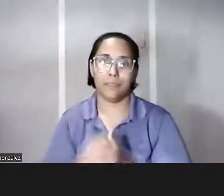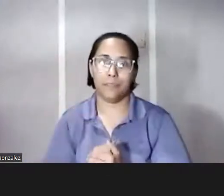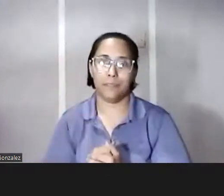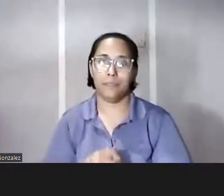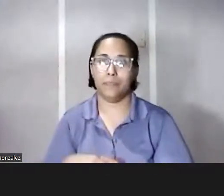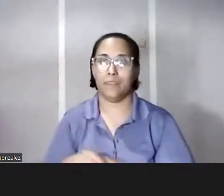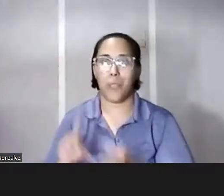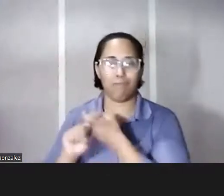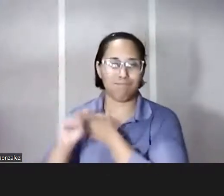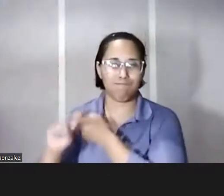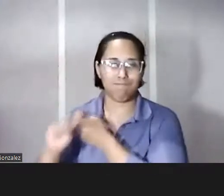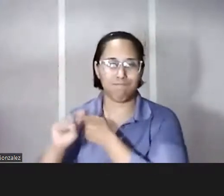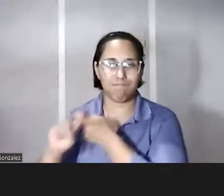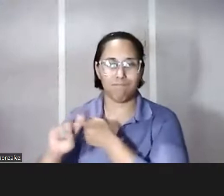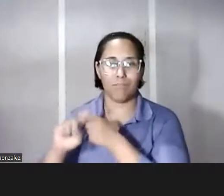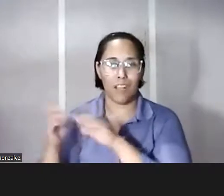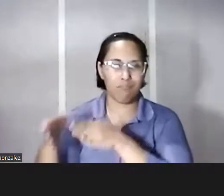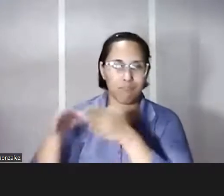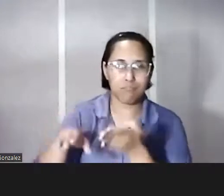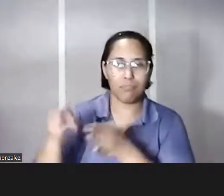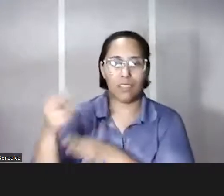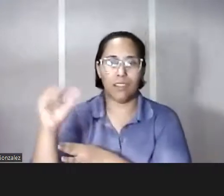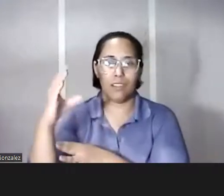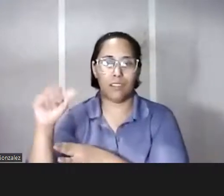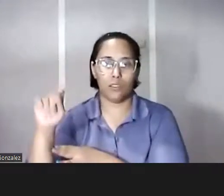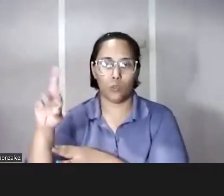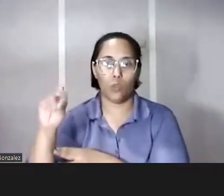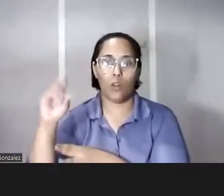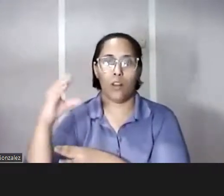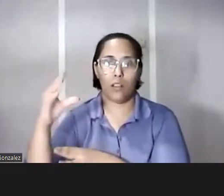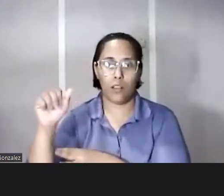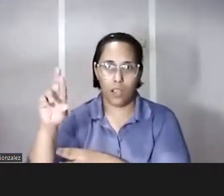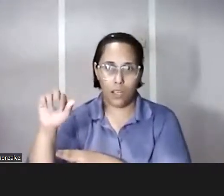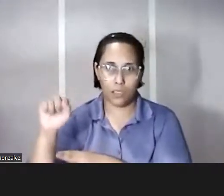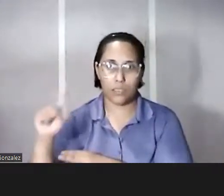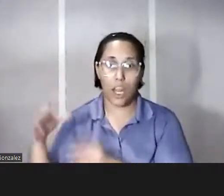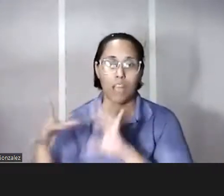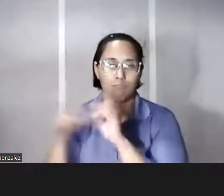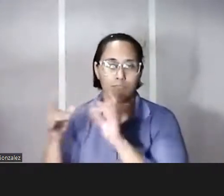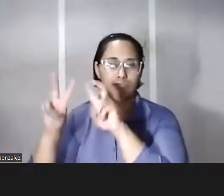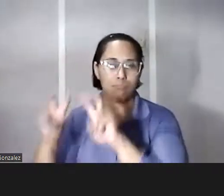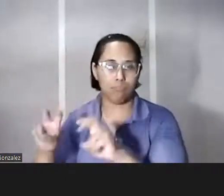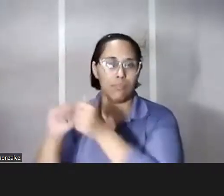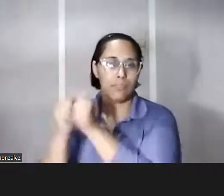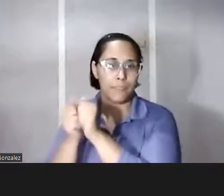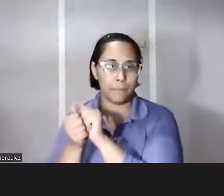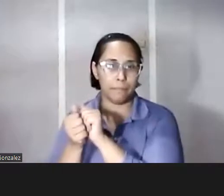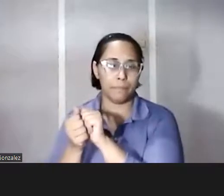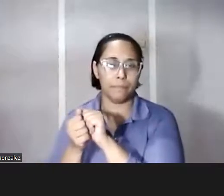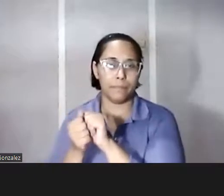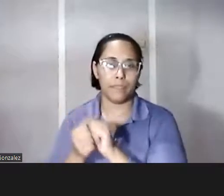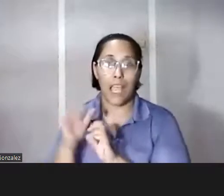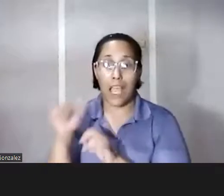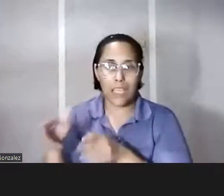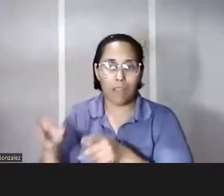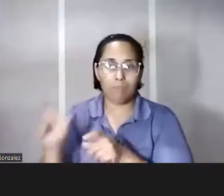amigo ya fallecido Elliot Castro un gran narrador y comentarista y analista del tema del deporte esas columnas